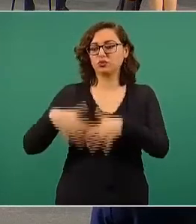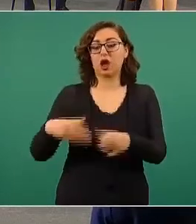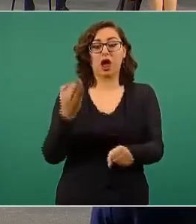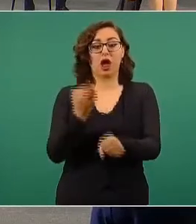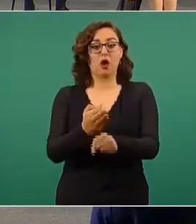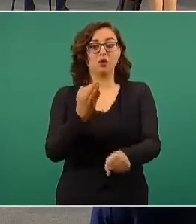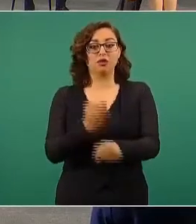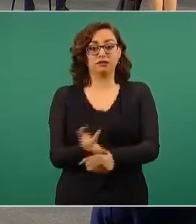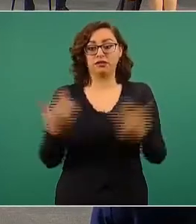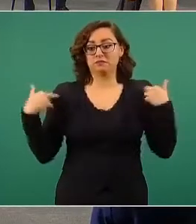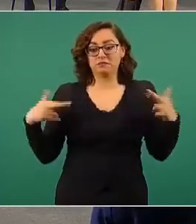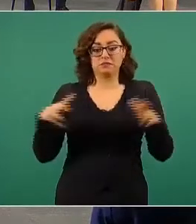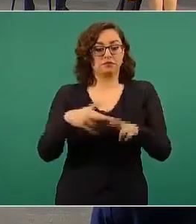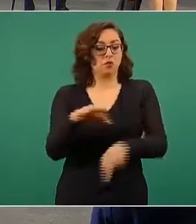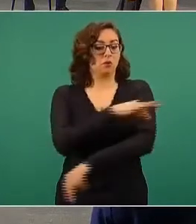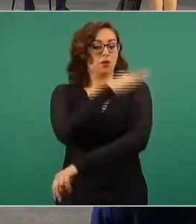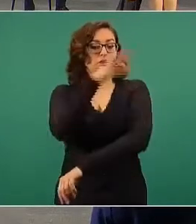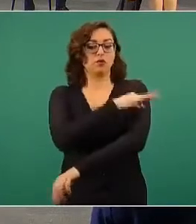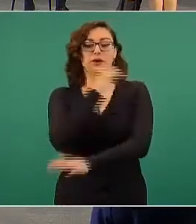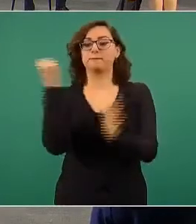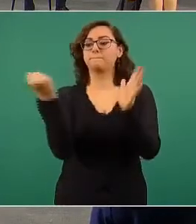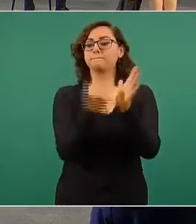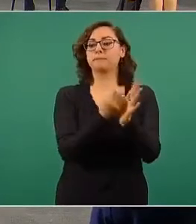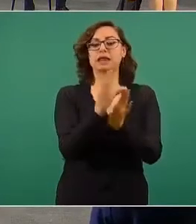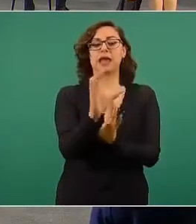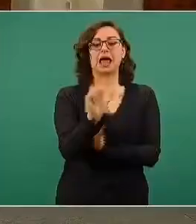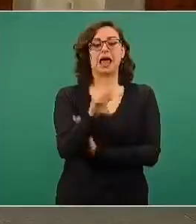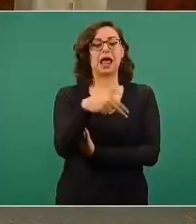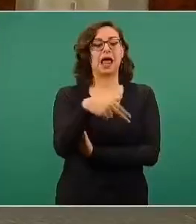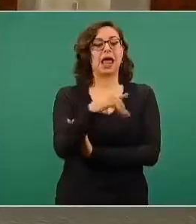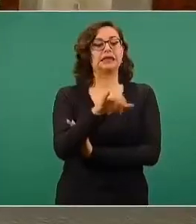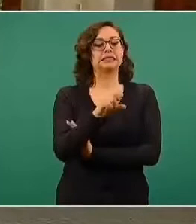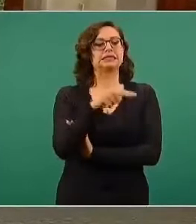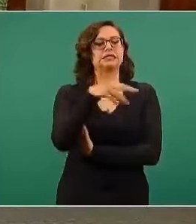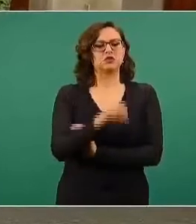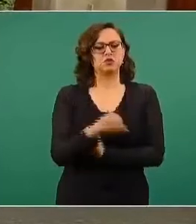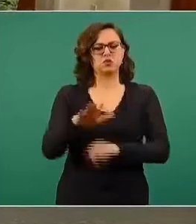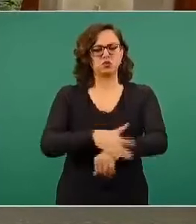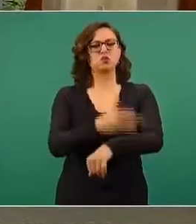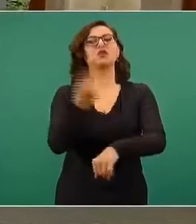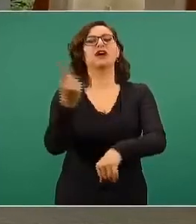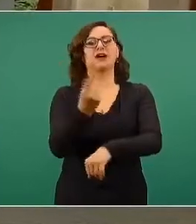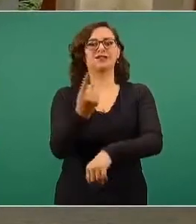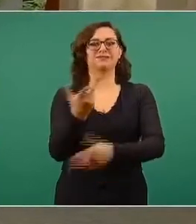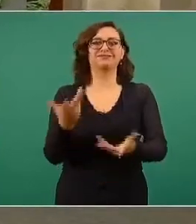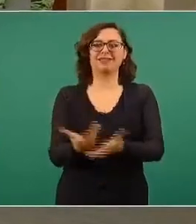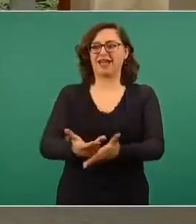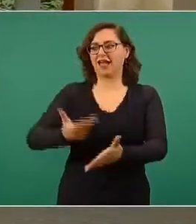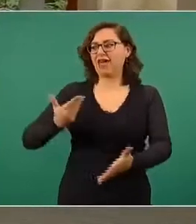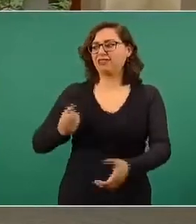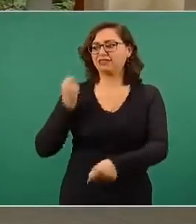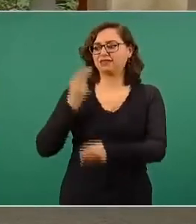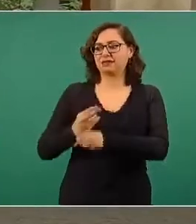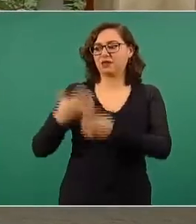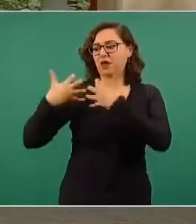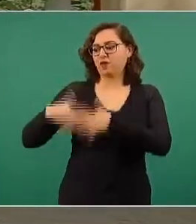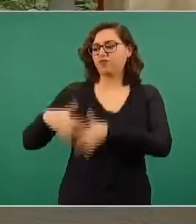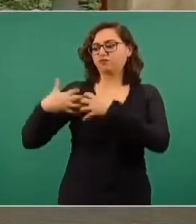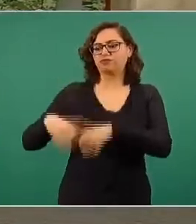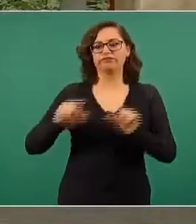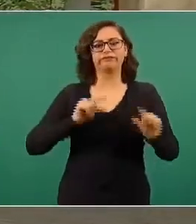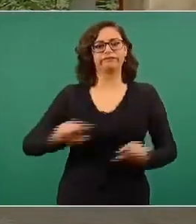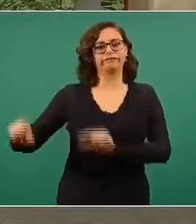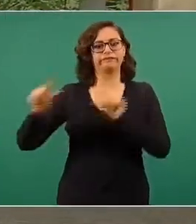si no se hubiese instalado una planta en el país. Toda esa vacuna que estamos utilizando